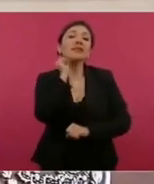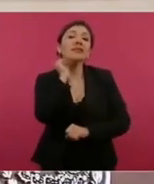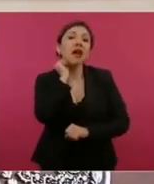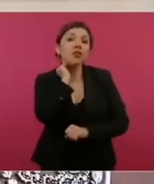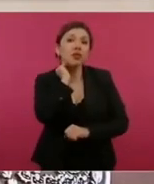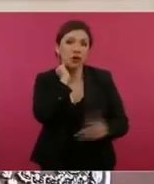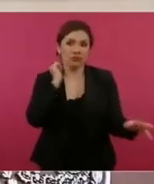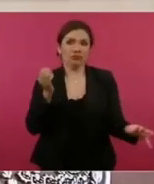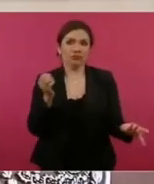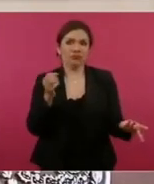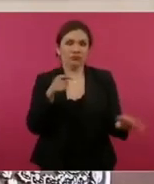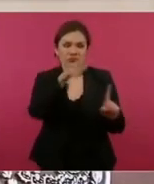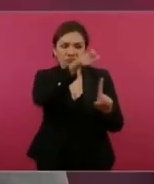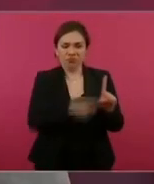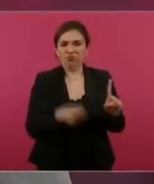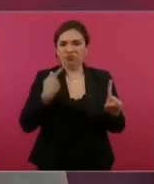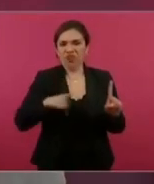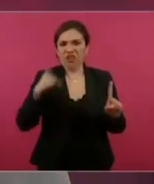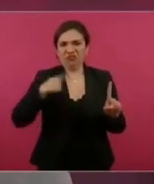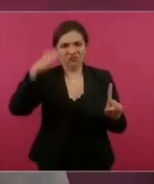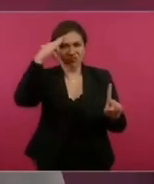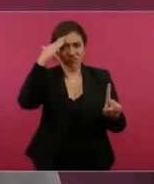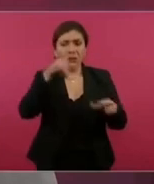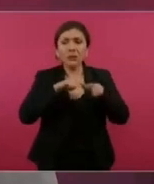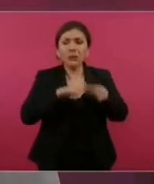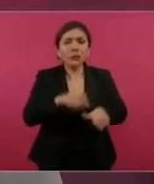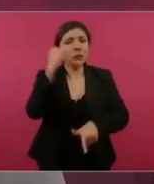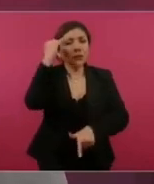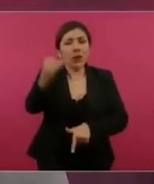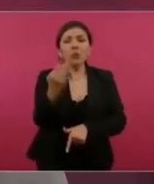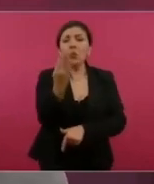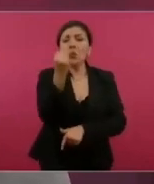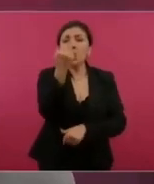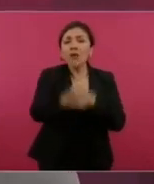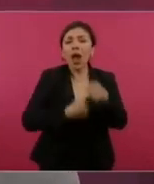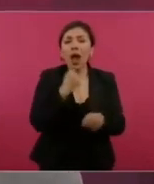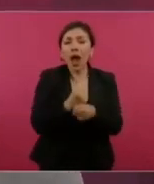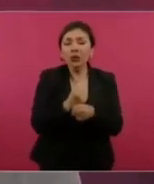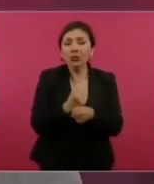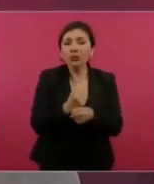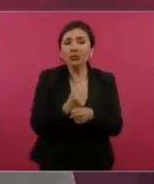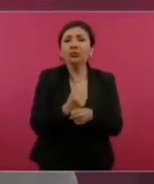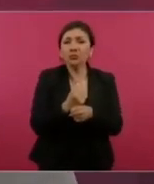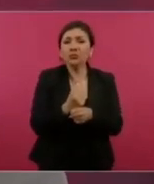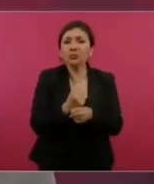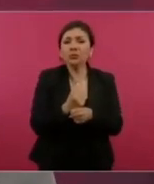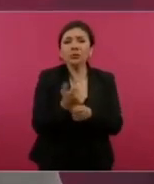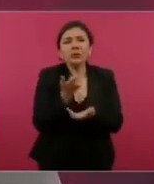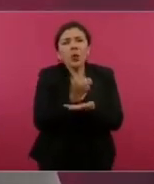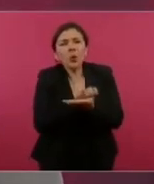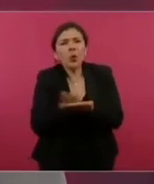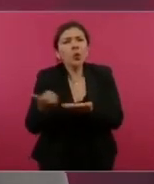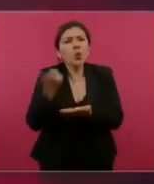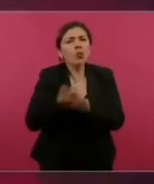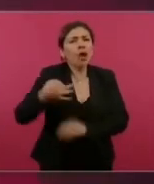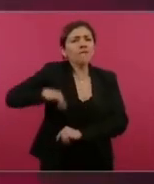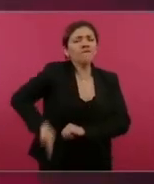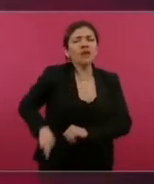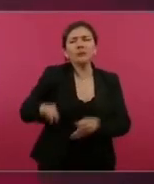también es autoridad, en nueve años por cerca de mil quinientos millones de pesos.